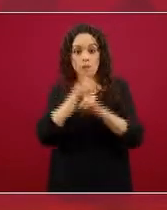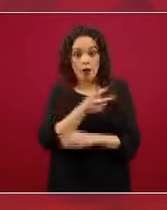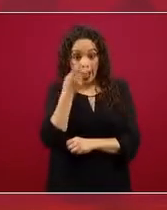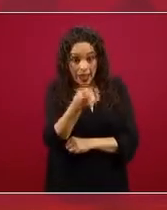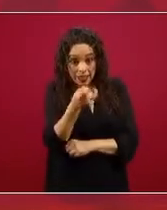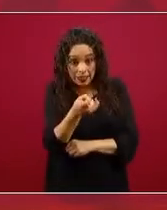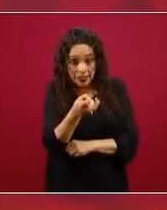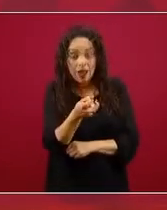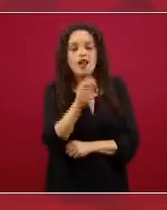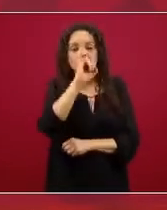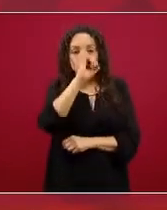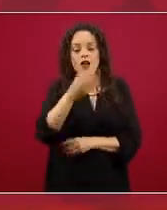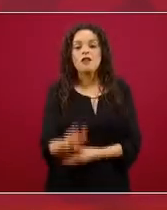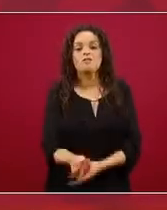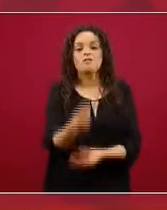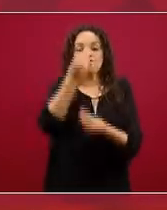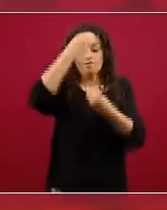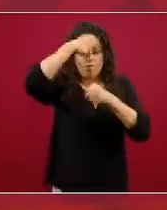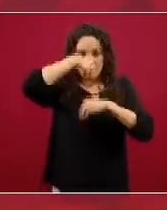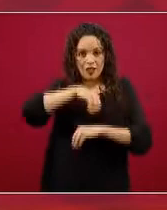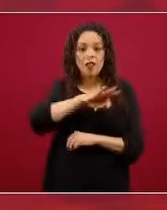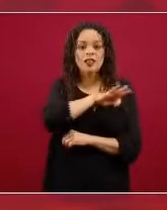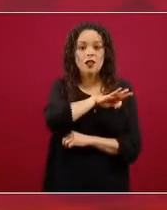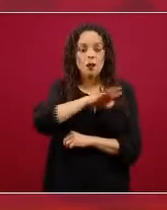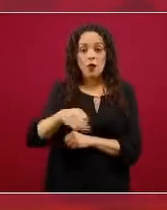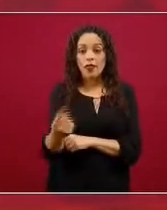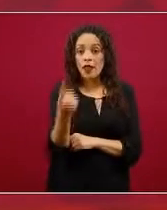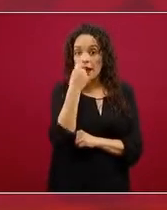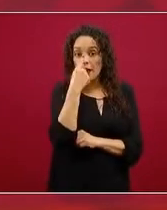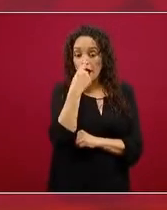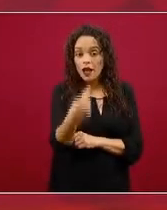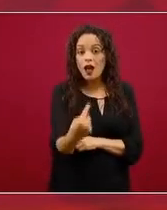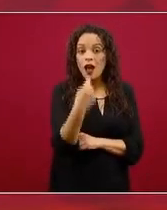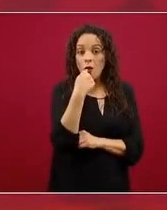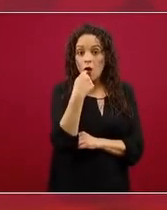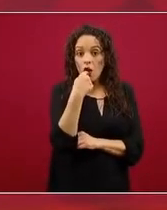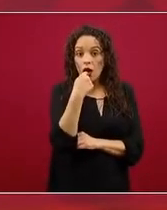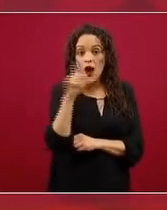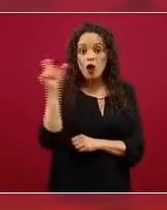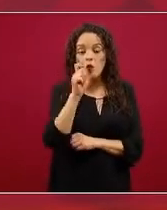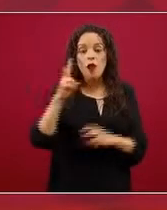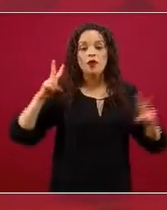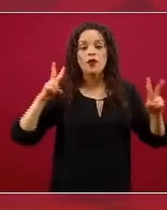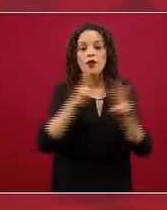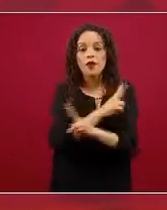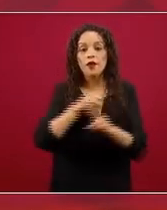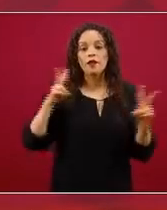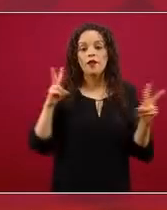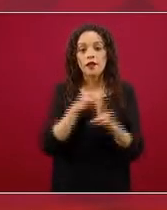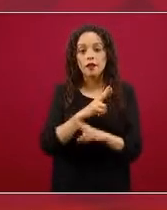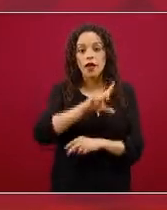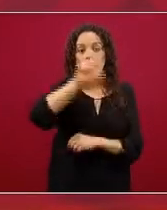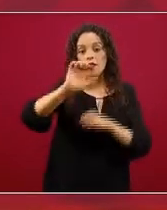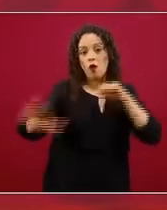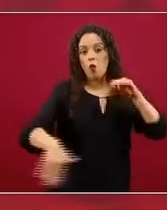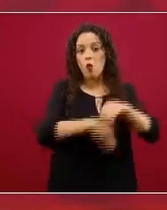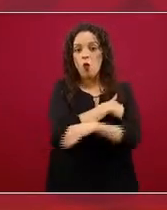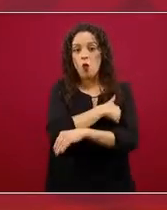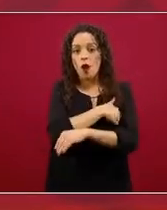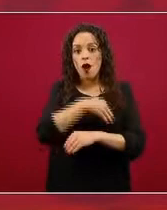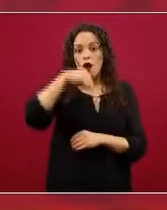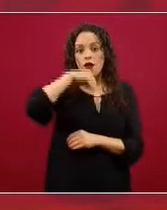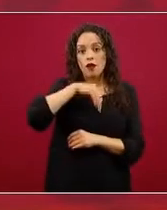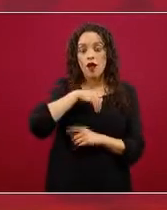respirables entran o pueden entrar por nariz y boca al momento de respirar y alojarse en